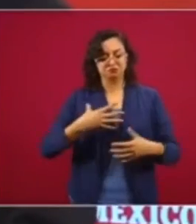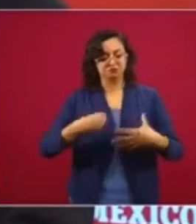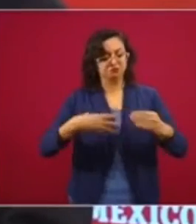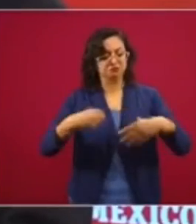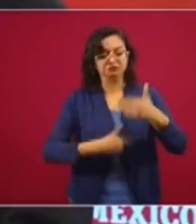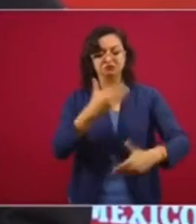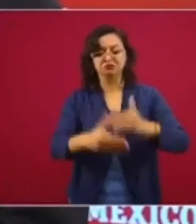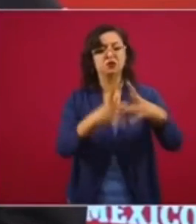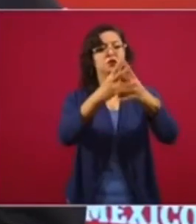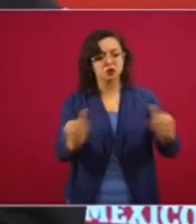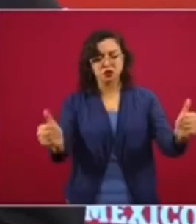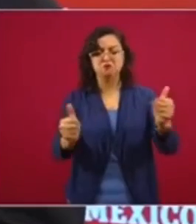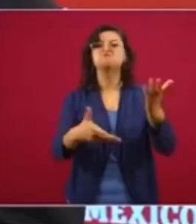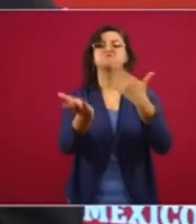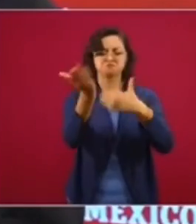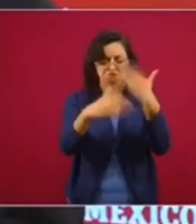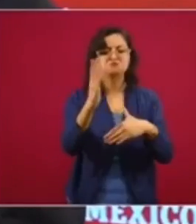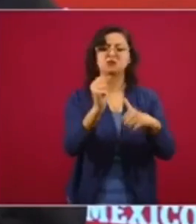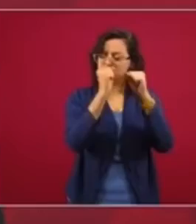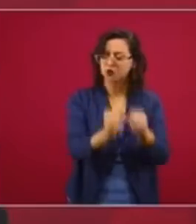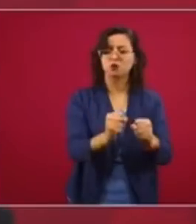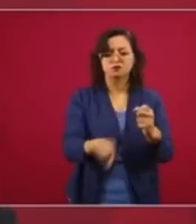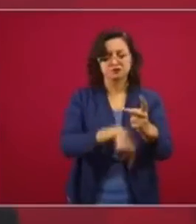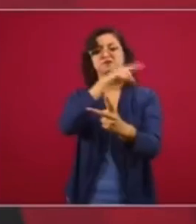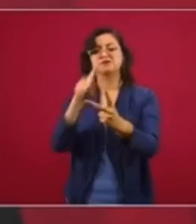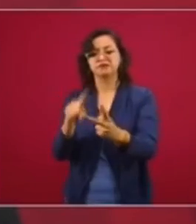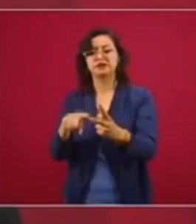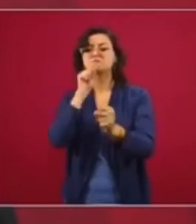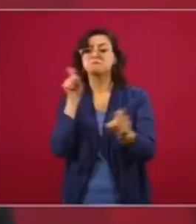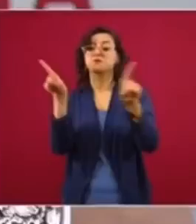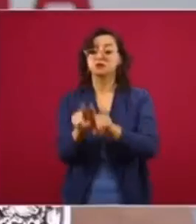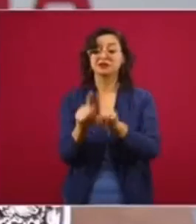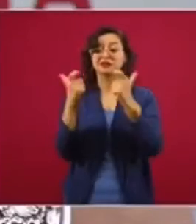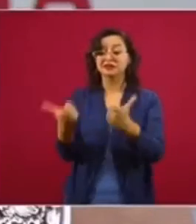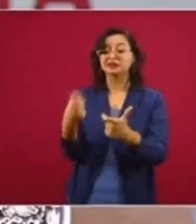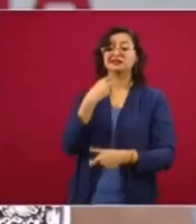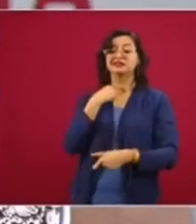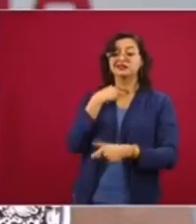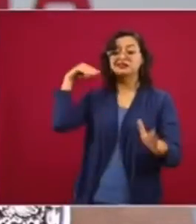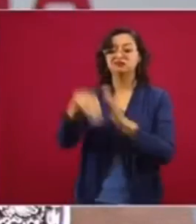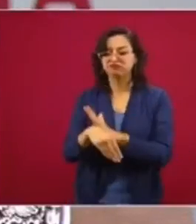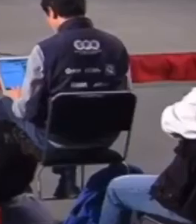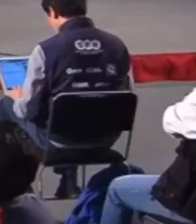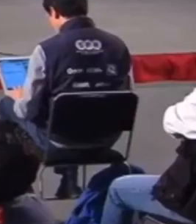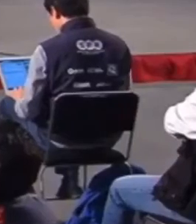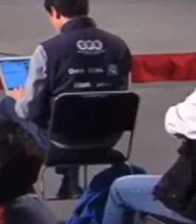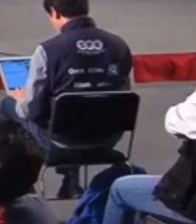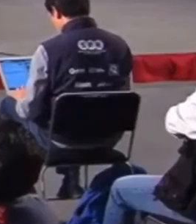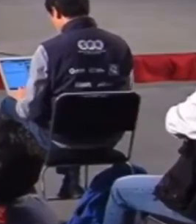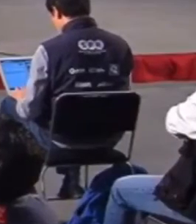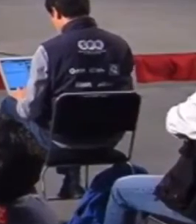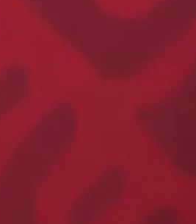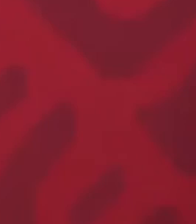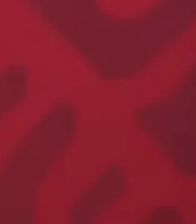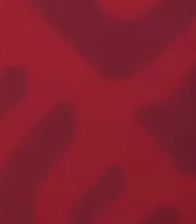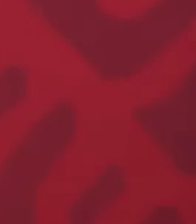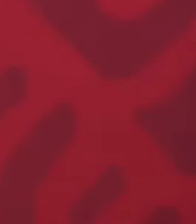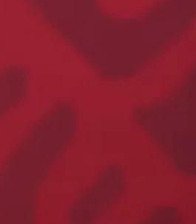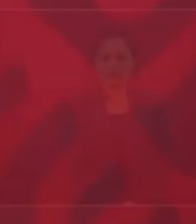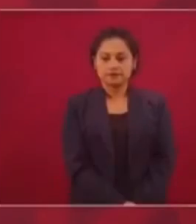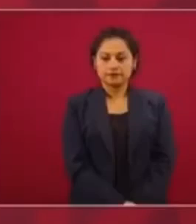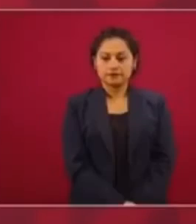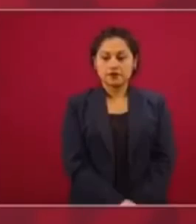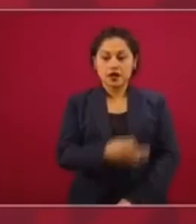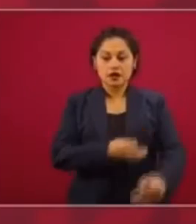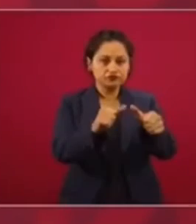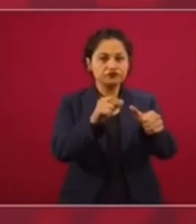bien librados y también vamos a enfrentar la crisis económica. Vamos a seguir enfrentando la crisis